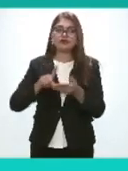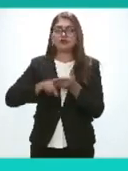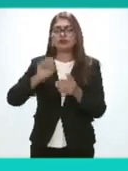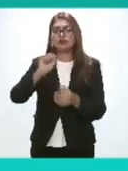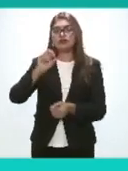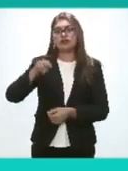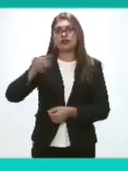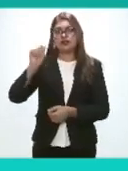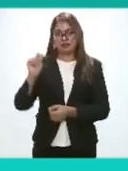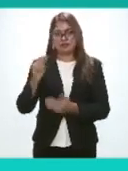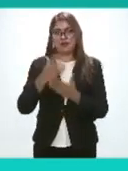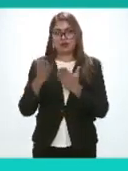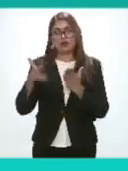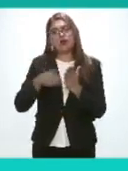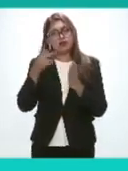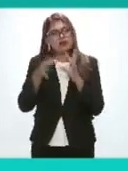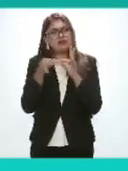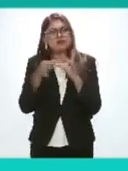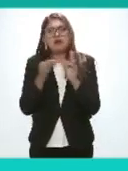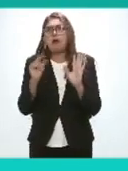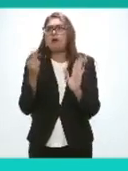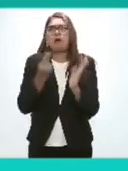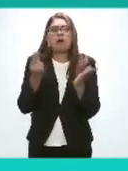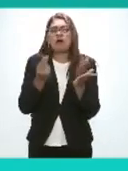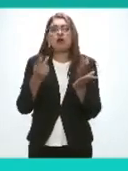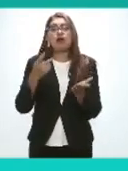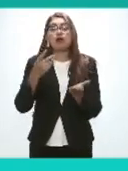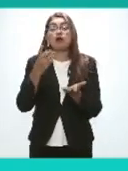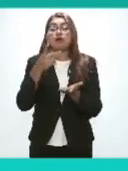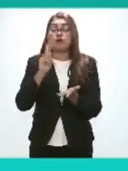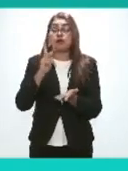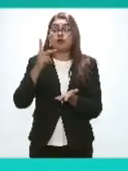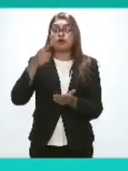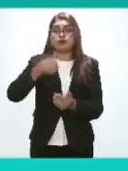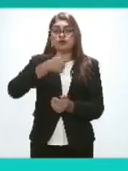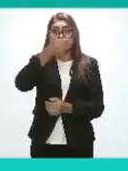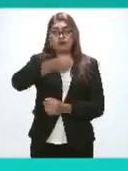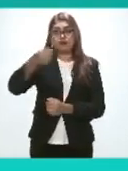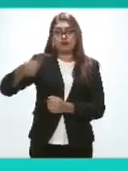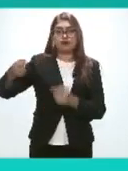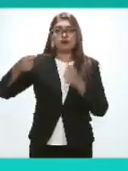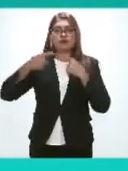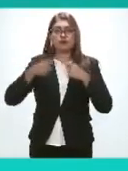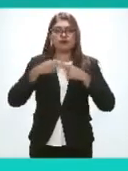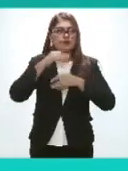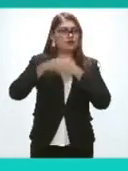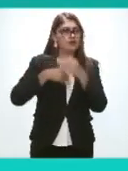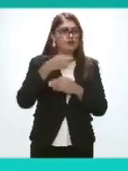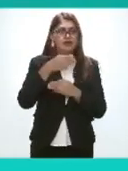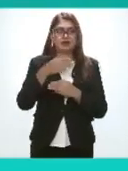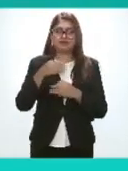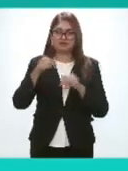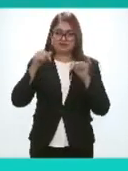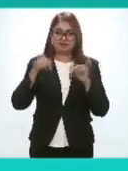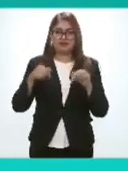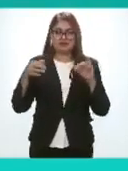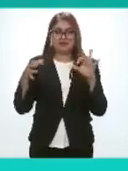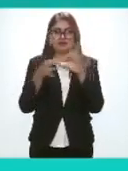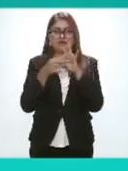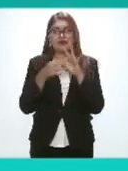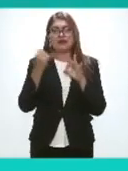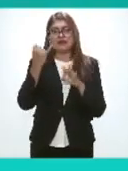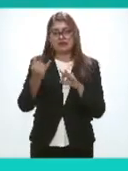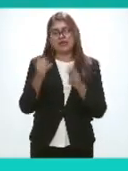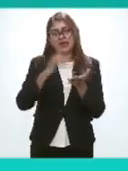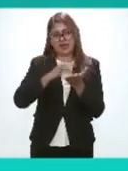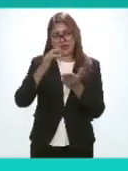transparencia en obvio de repeticiones innecesarias saludo a todos los integrantes del mismo y la verdad es que gracias